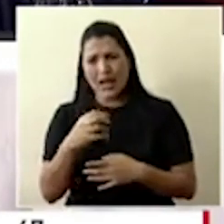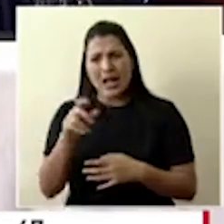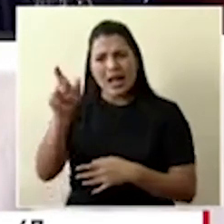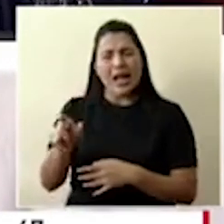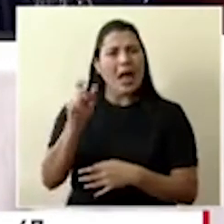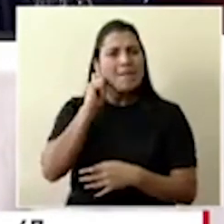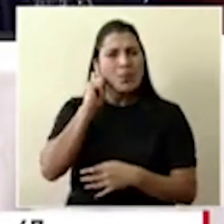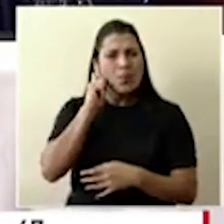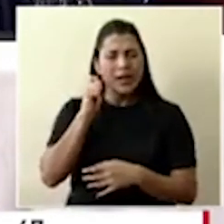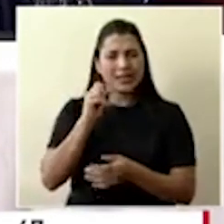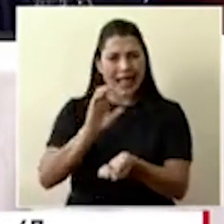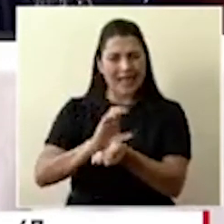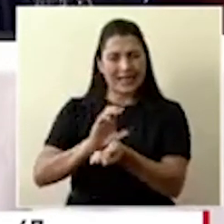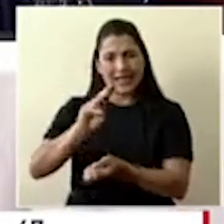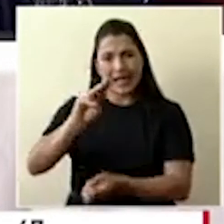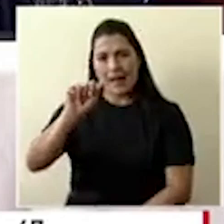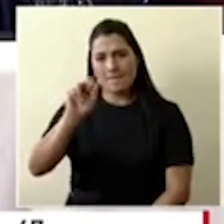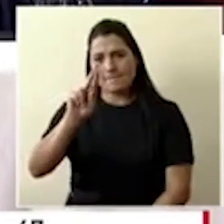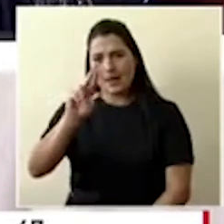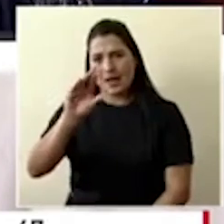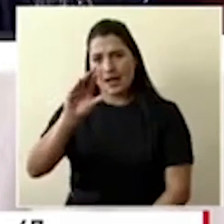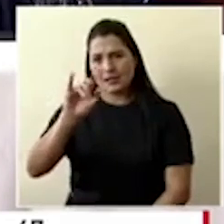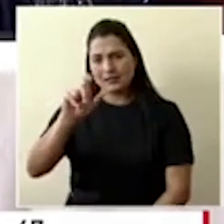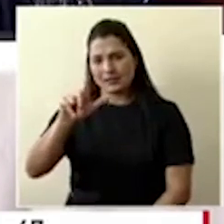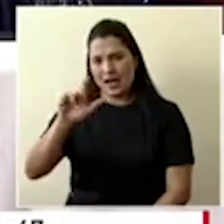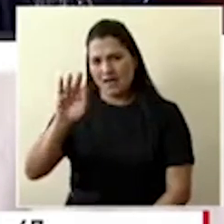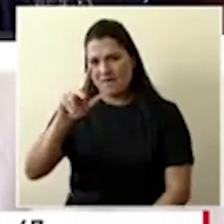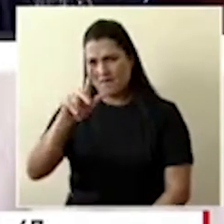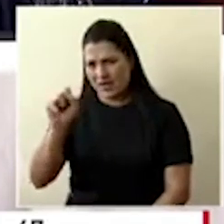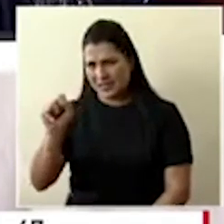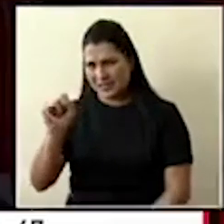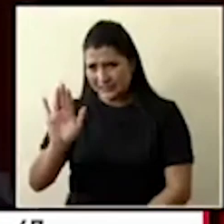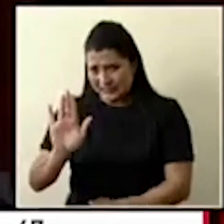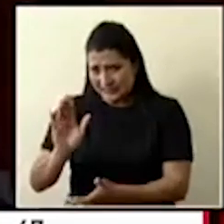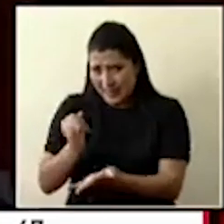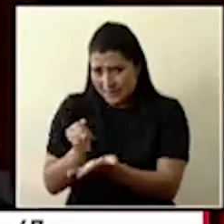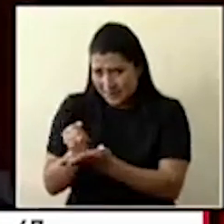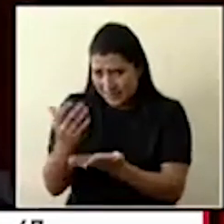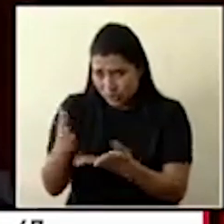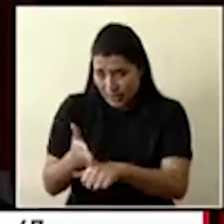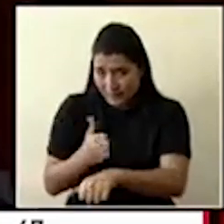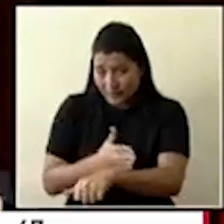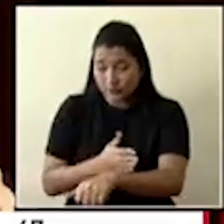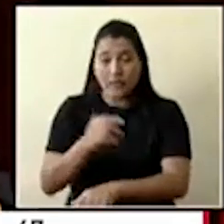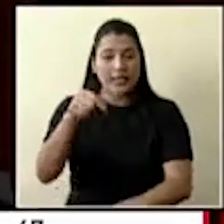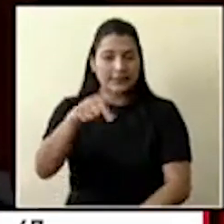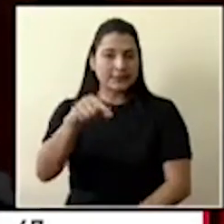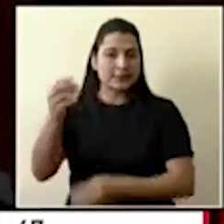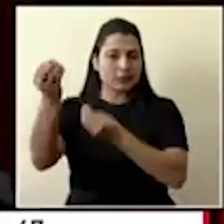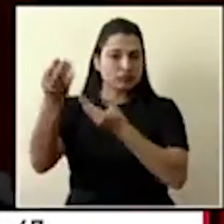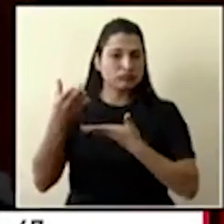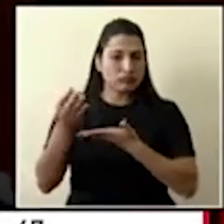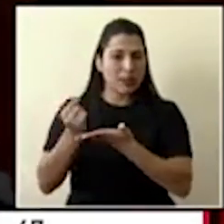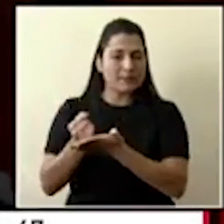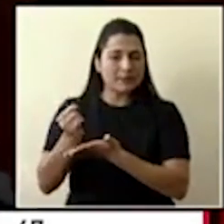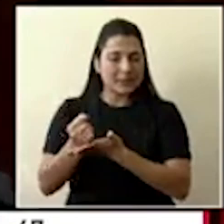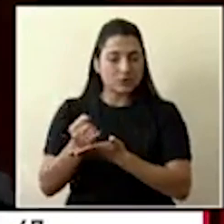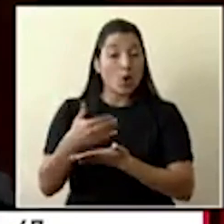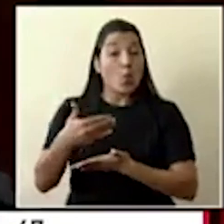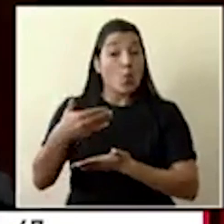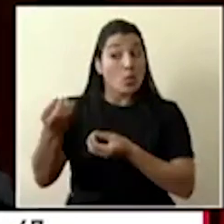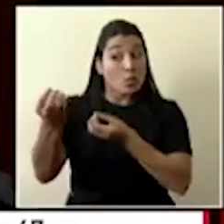Fallas ya tiene algún avance? Lo que tenemos es que esta semana va a estar el informe y vamos a estar informando justamente en el momento que lo tengamos.